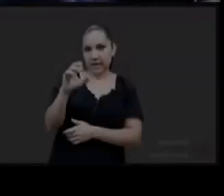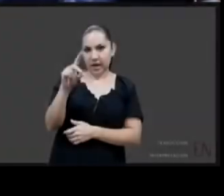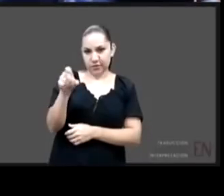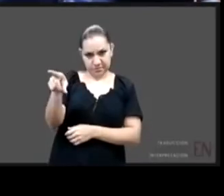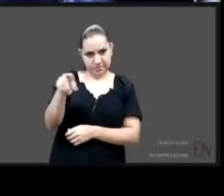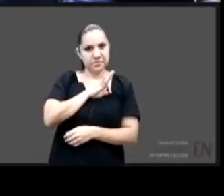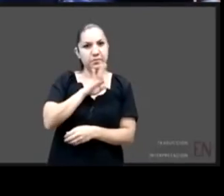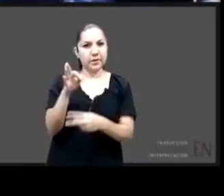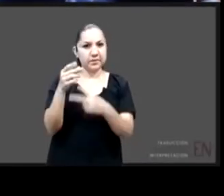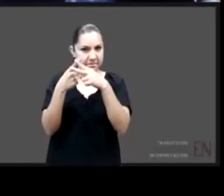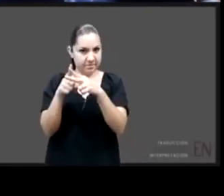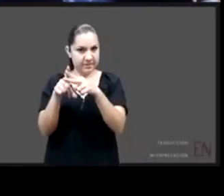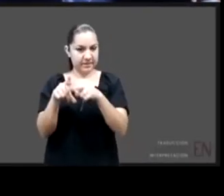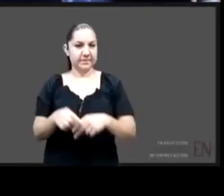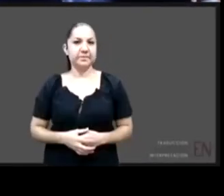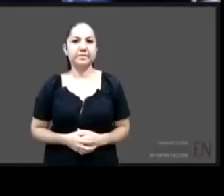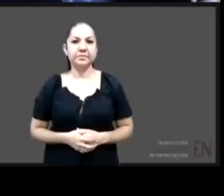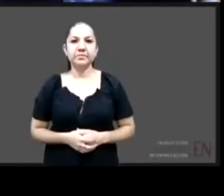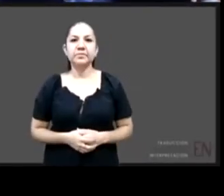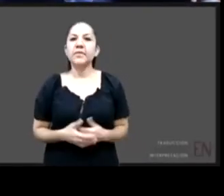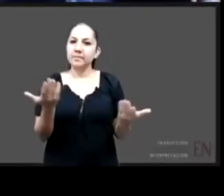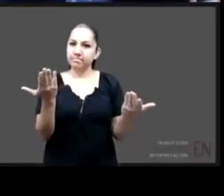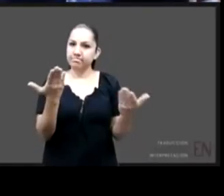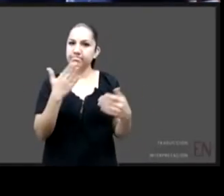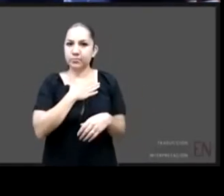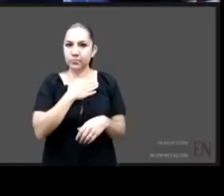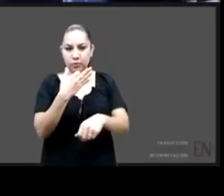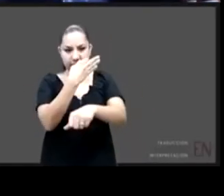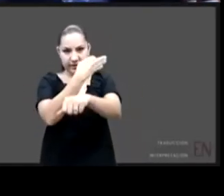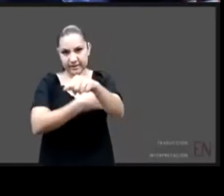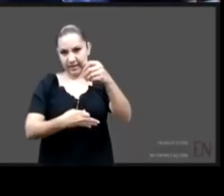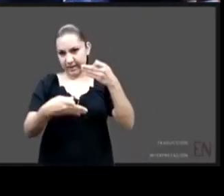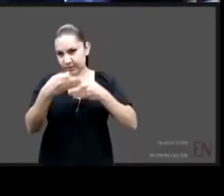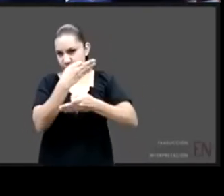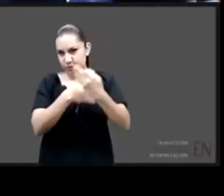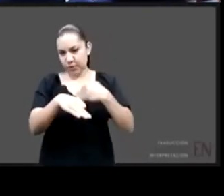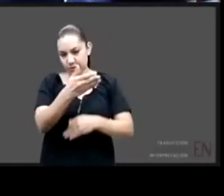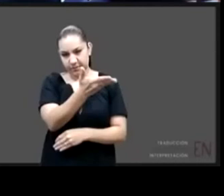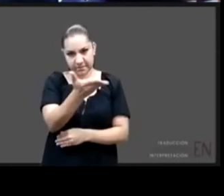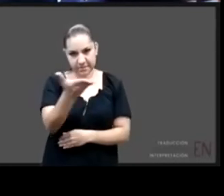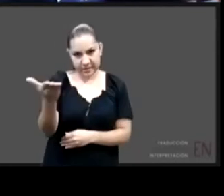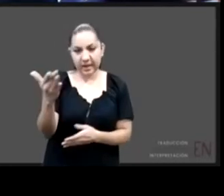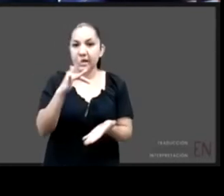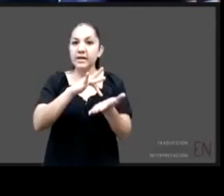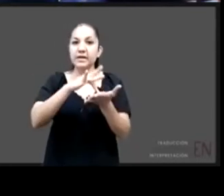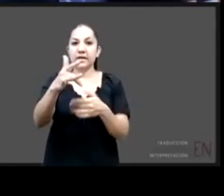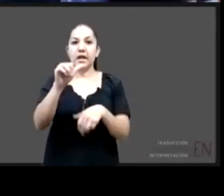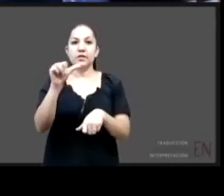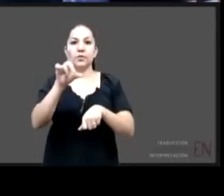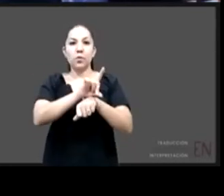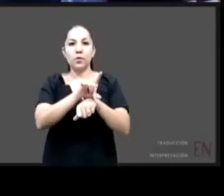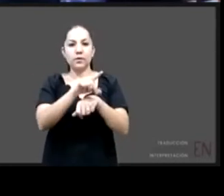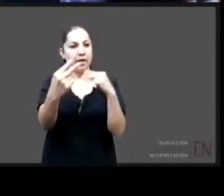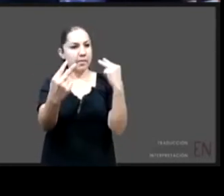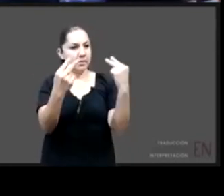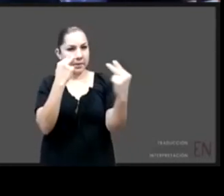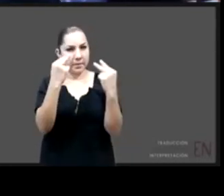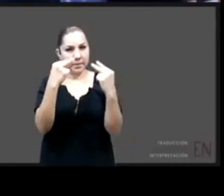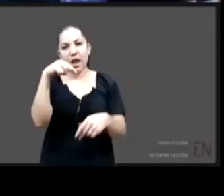Bien, pues muy buena tarde a todas y a todos. Muchas gracias por acompañarnos en este conversatorio número